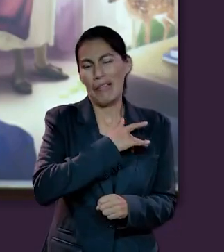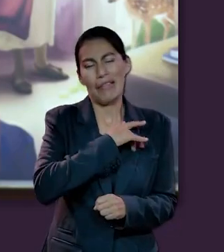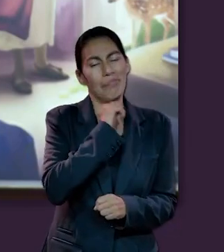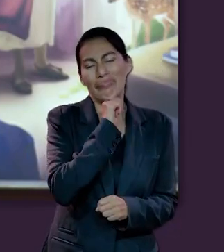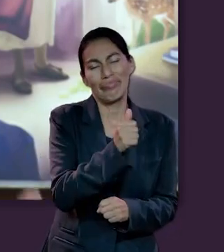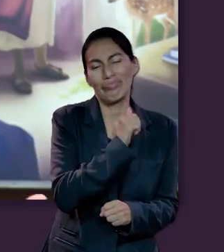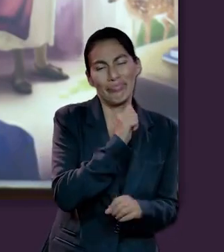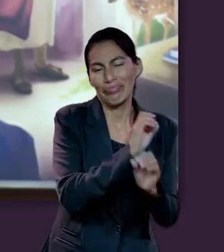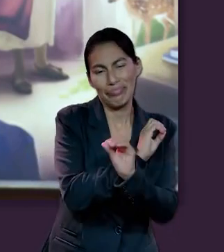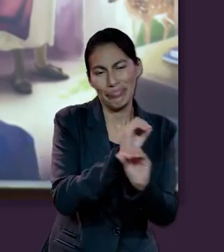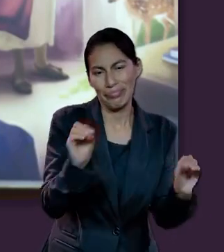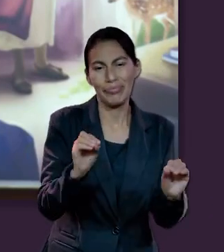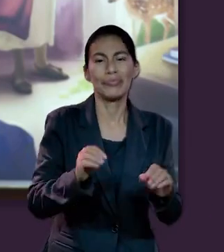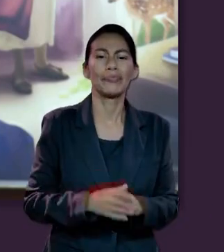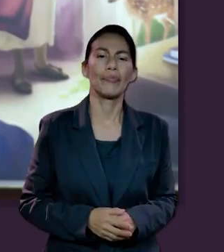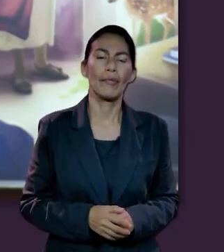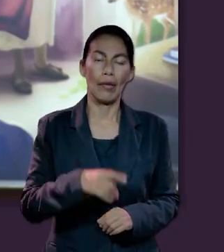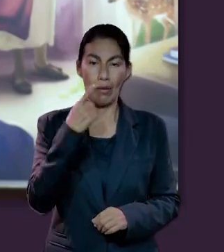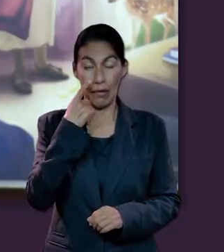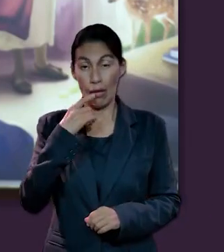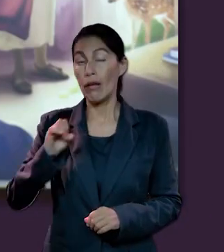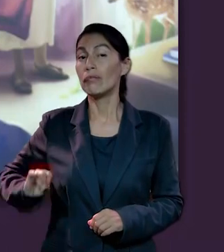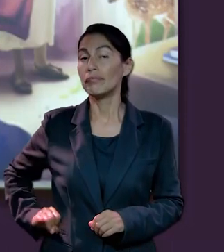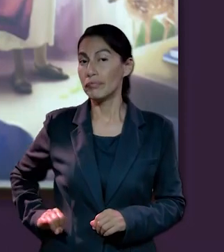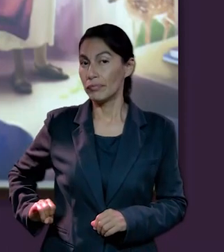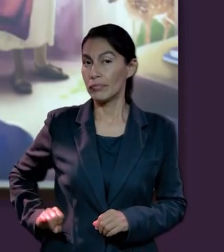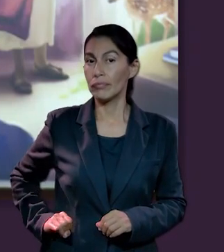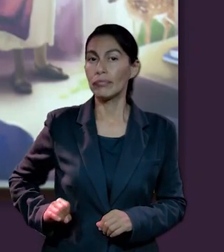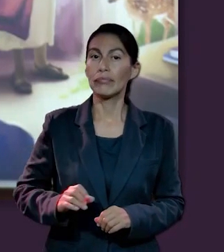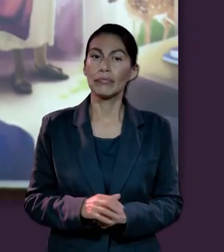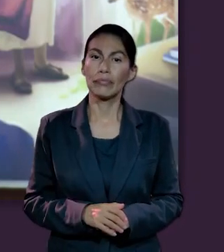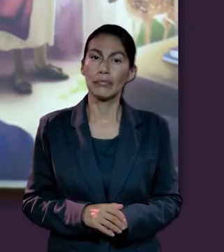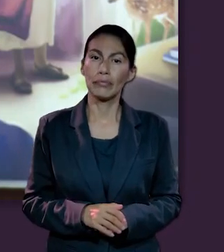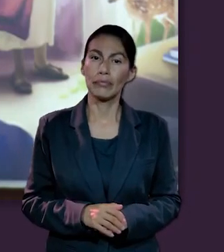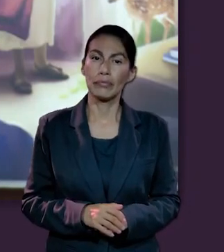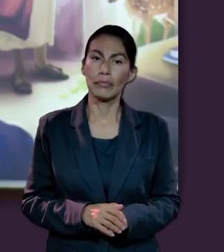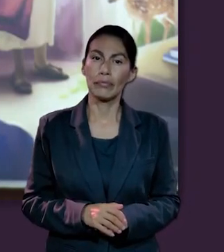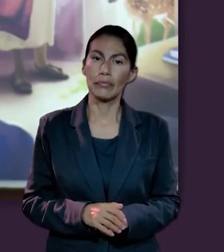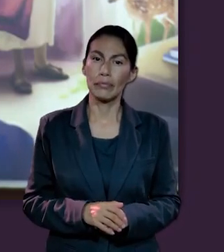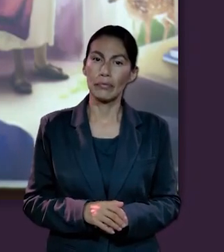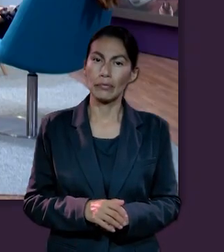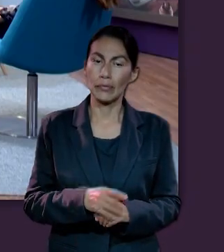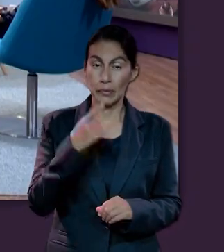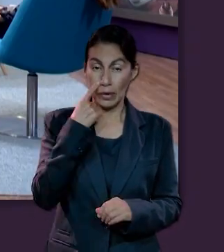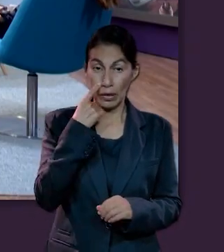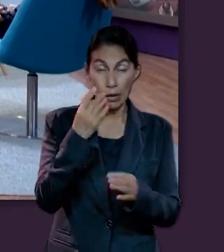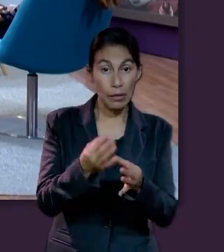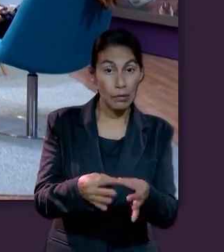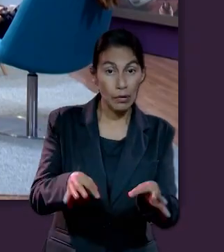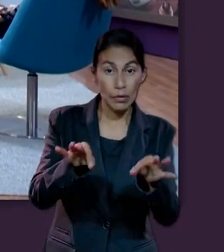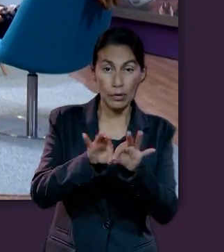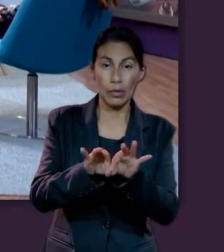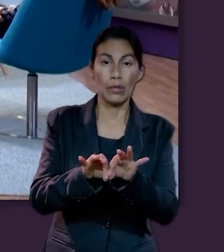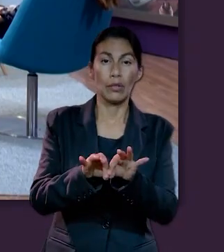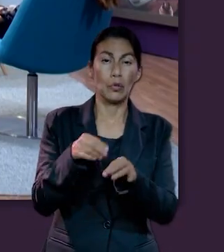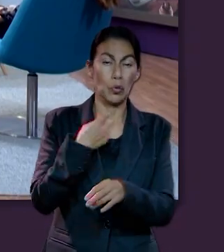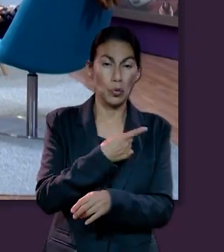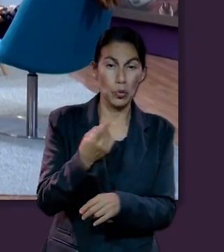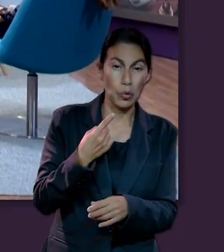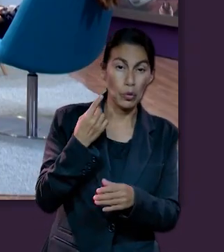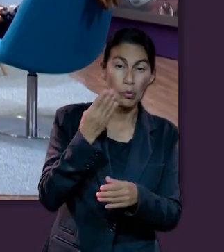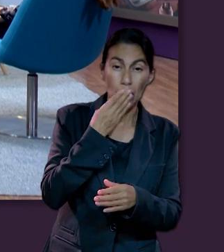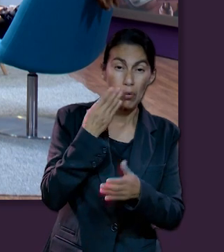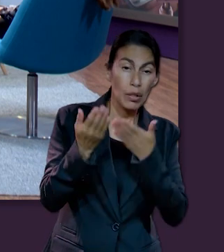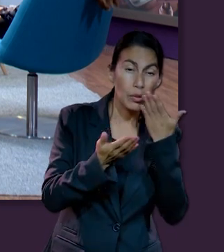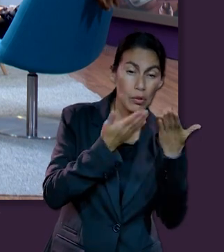ya no siente nada. Pero también hay algo interesante. Y eso es muy importante ser honestos